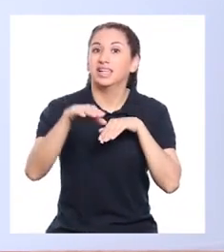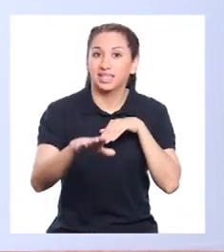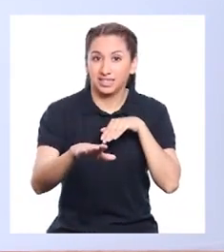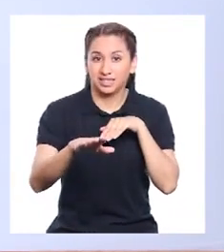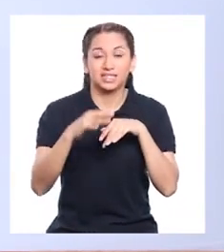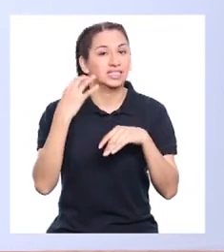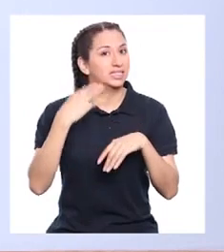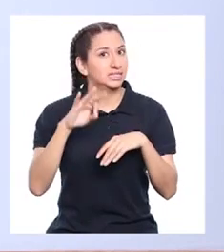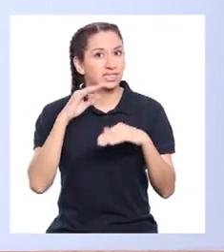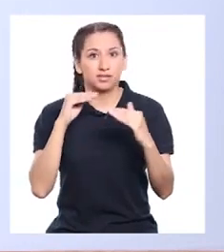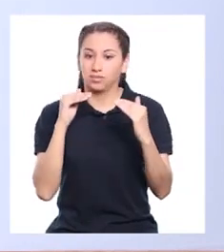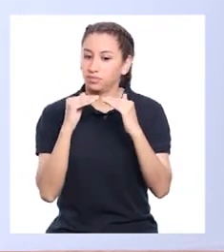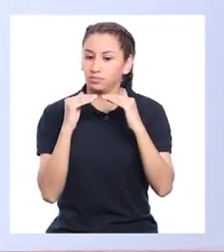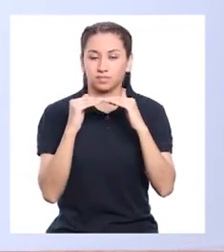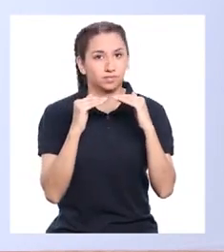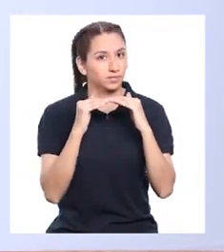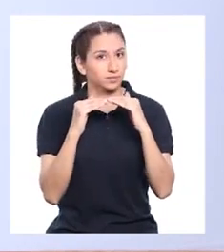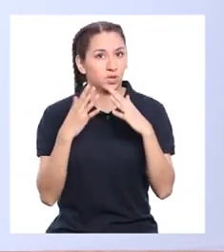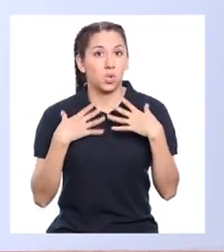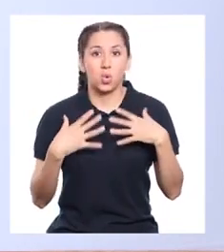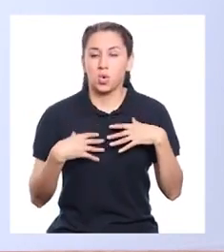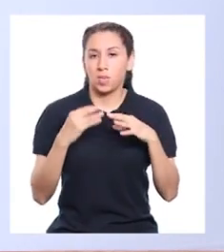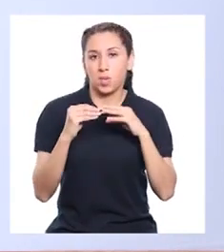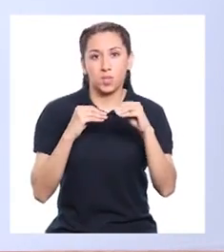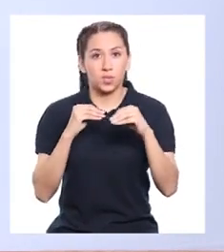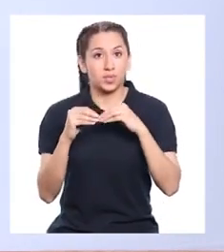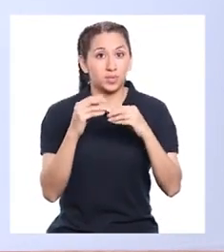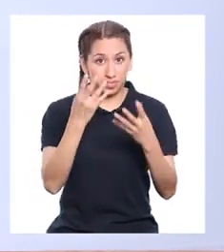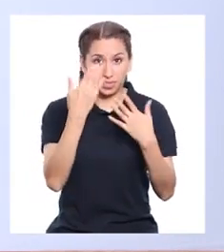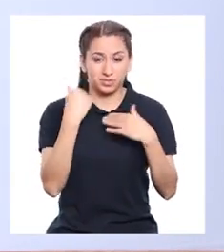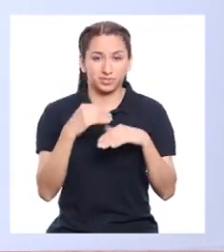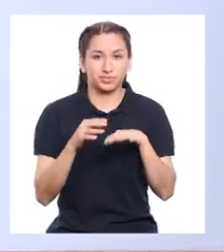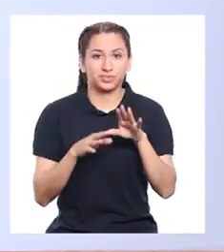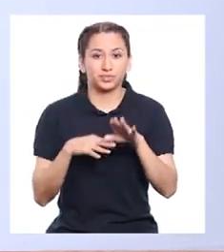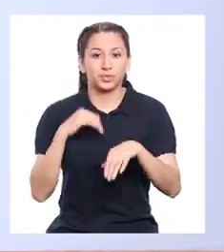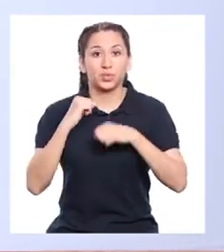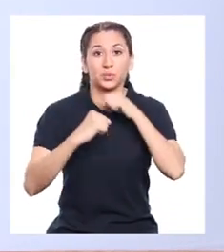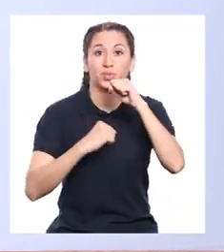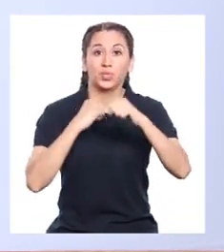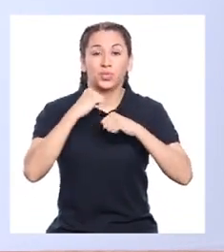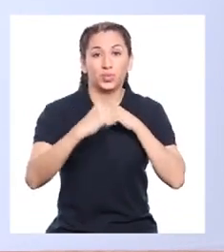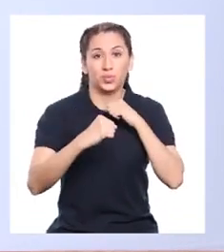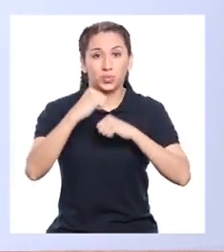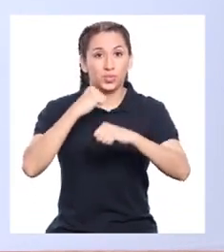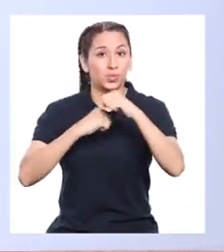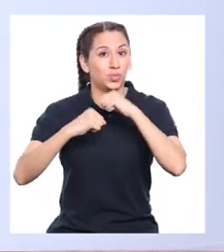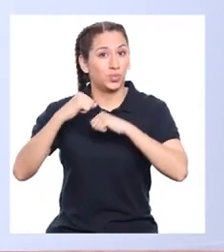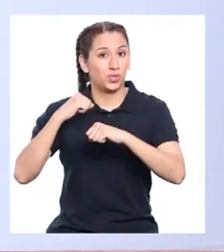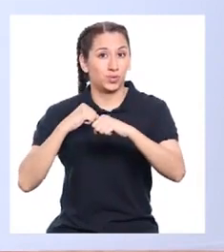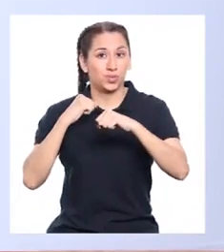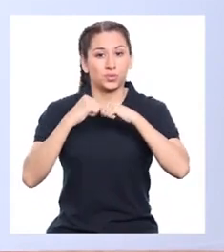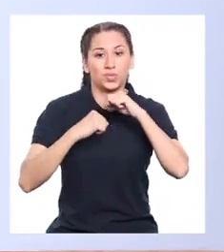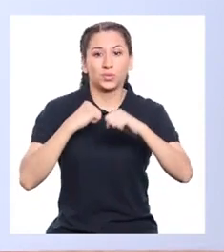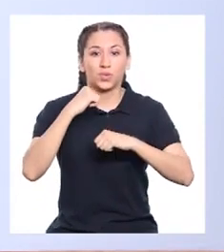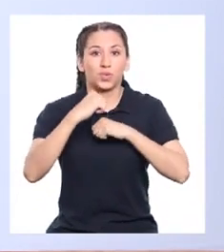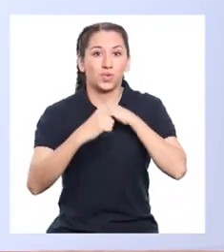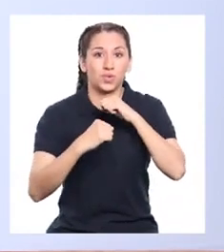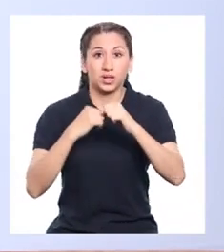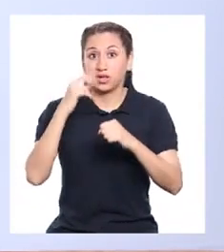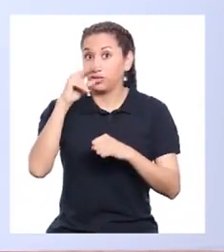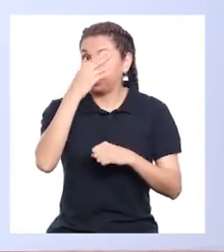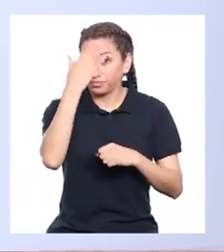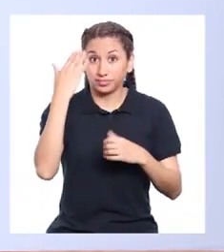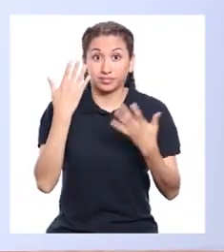manteniendo el ritmo y meneando el cuerpo. Vamos. Uno, dos, uno, dos, uno, dos.